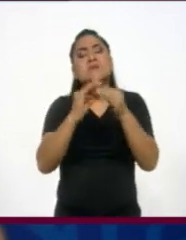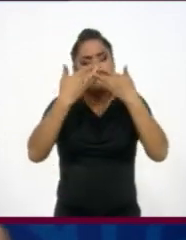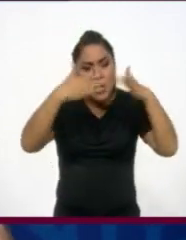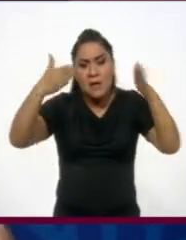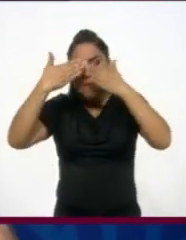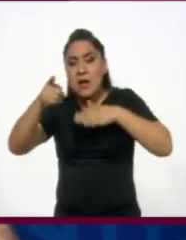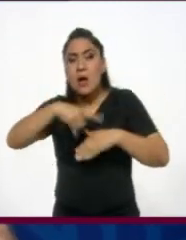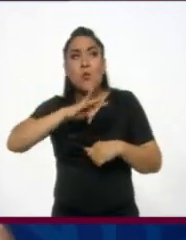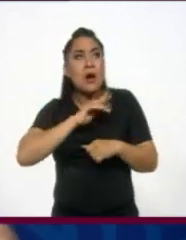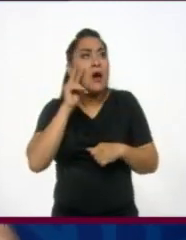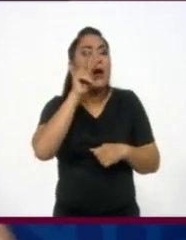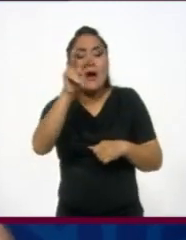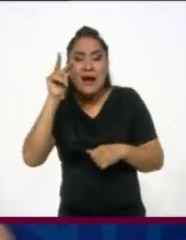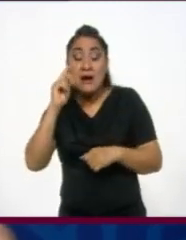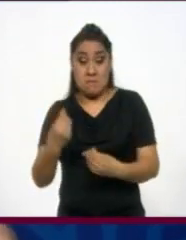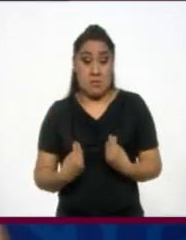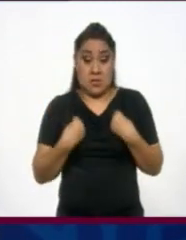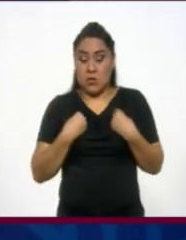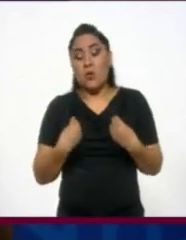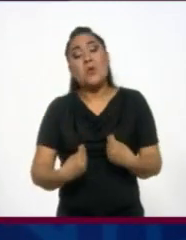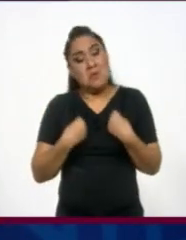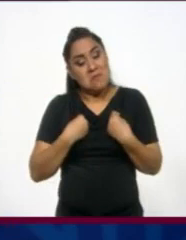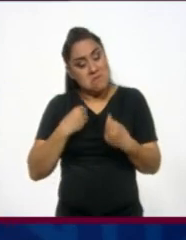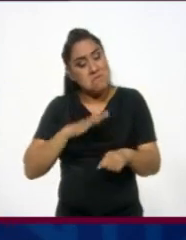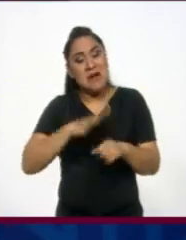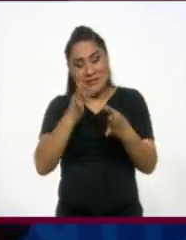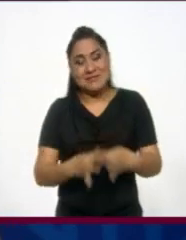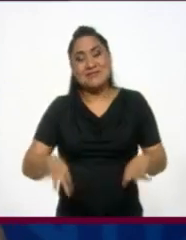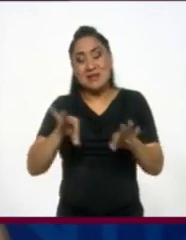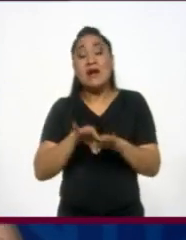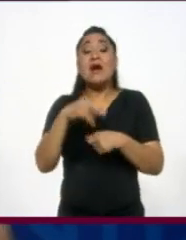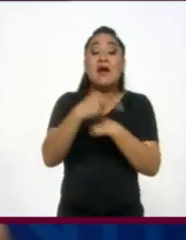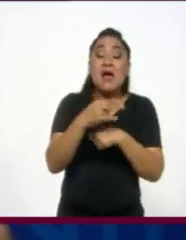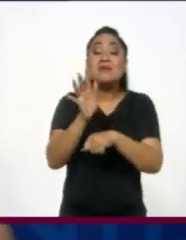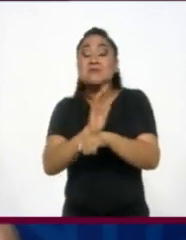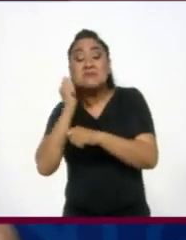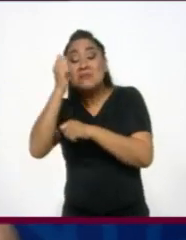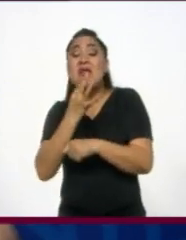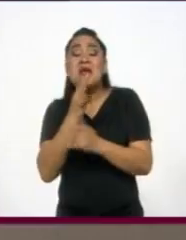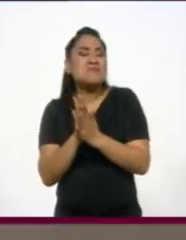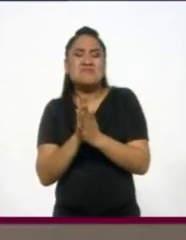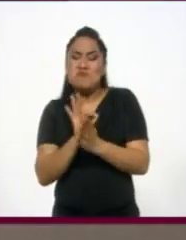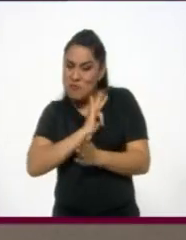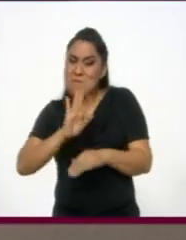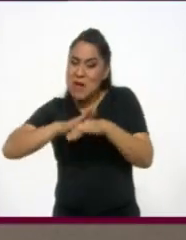ventanas donde puedan ver que la vida es más que lo que les ofrece la televisión, en el cine o los libros.